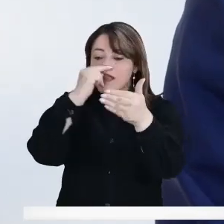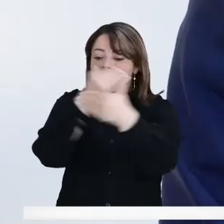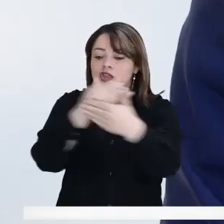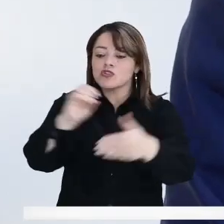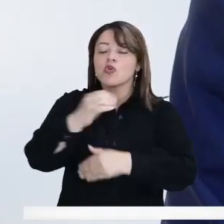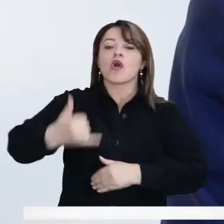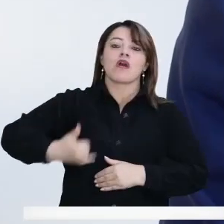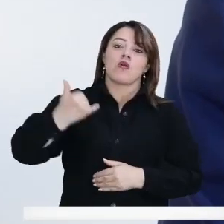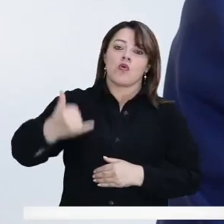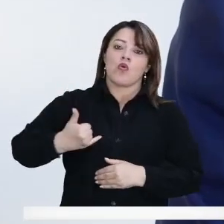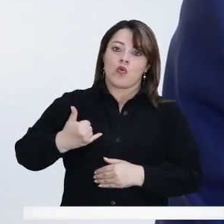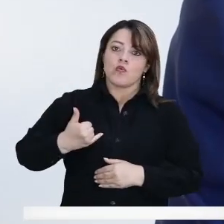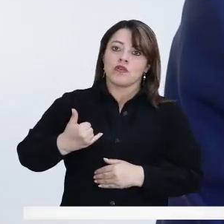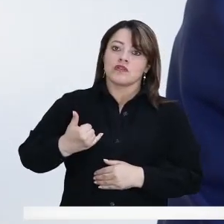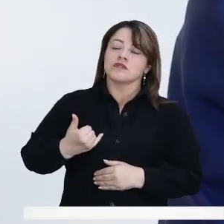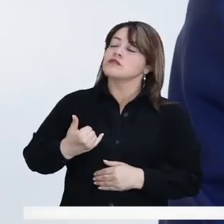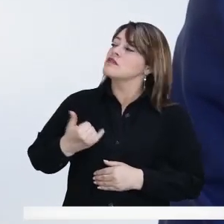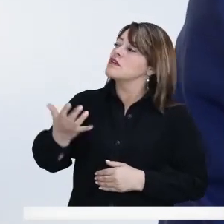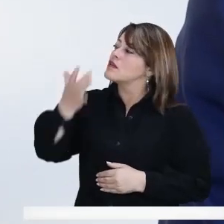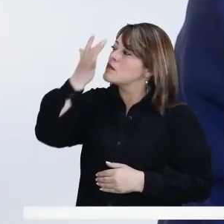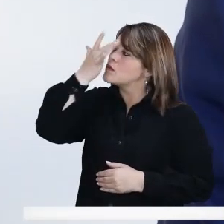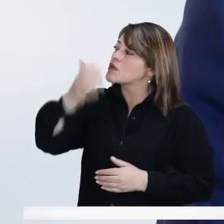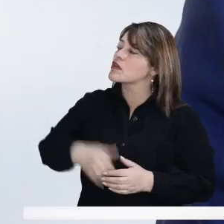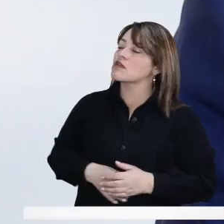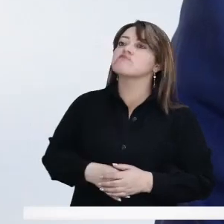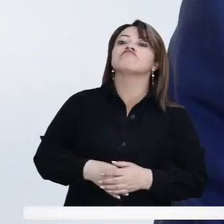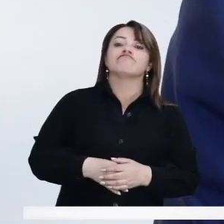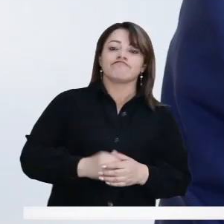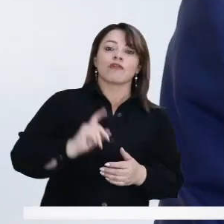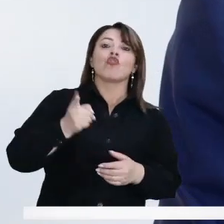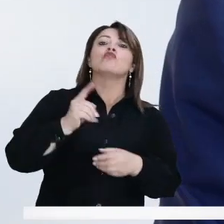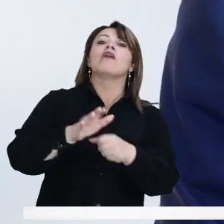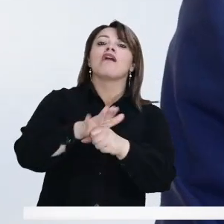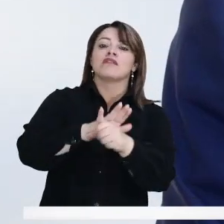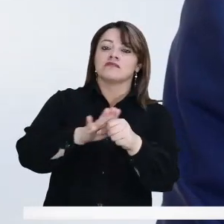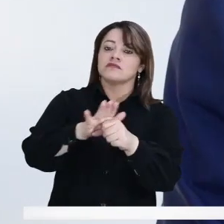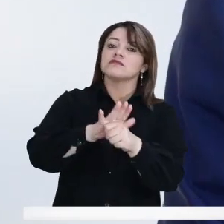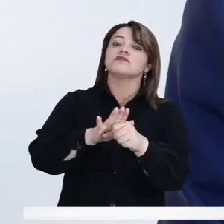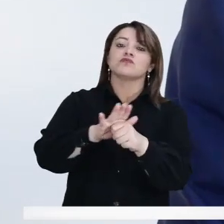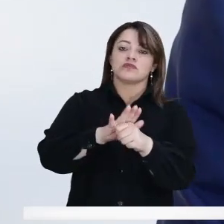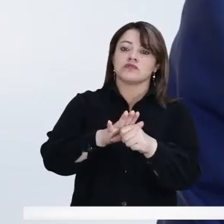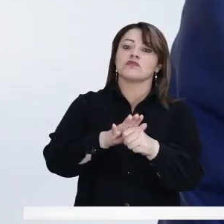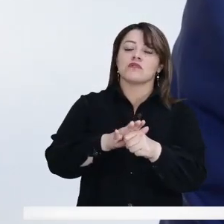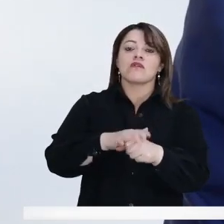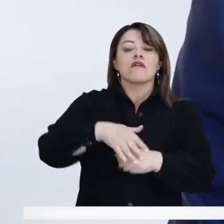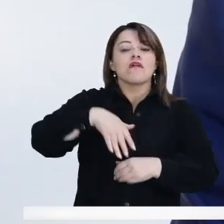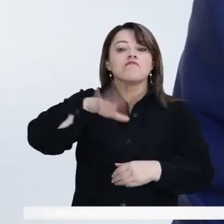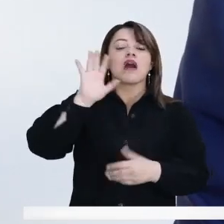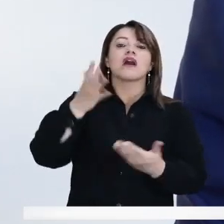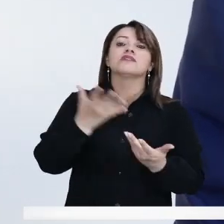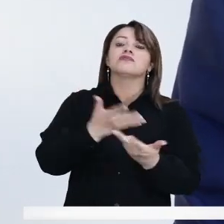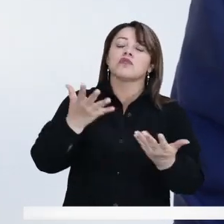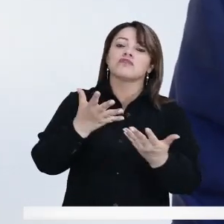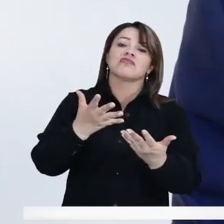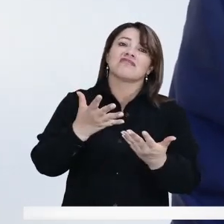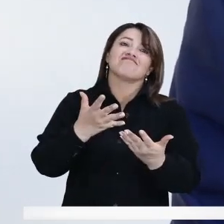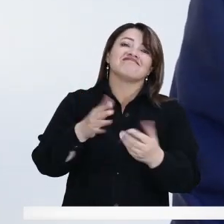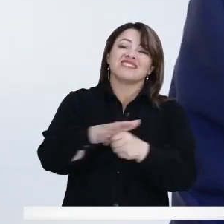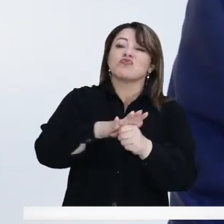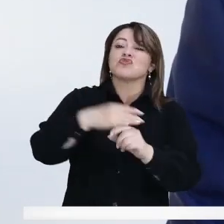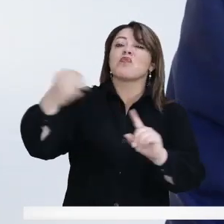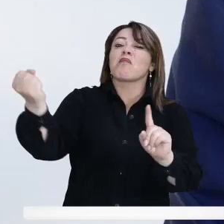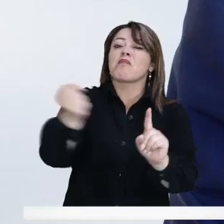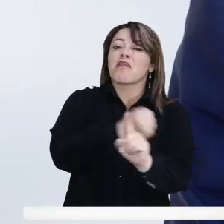tema de niños, niñas y adolescentes. ¿Por qué? Por la situación que se está viviendo, sobre todo, principalmente en el tema de